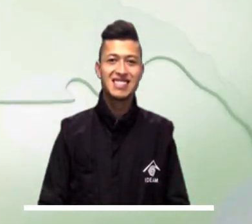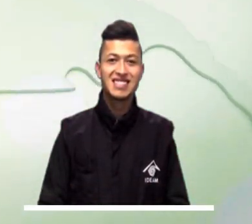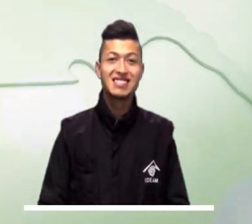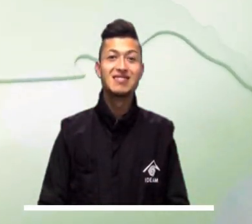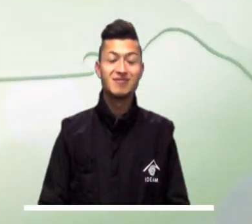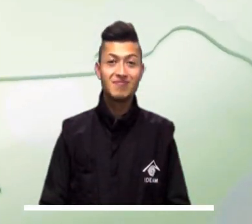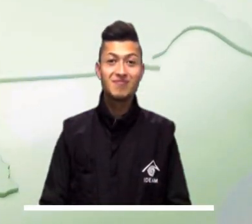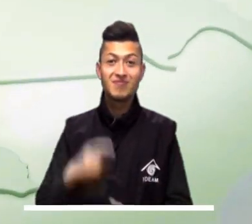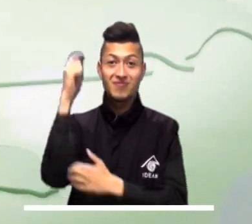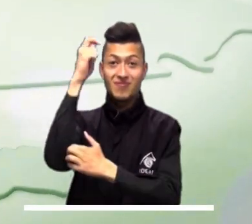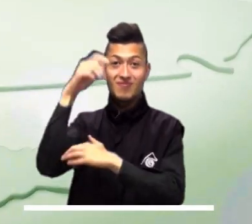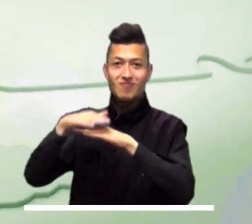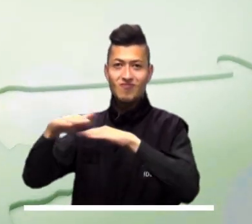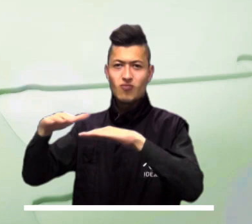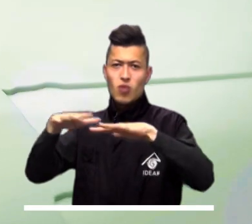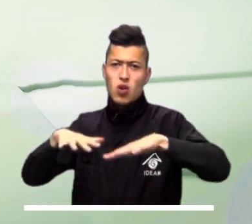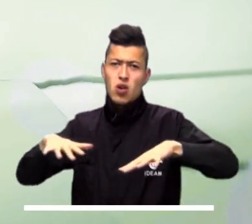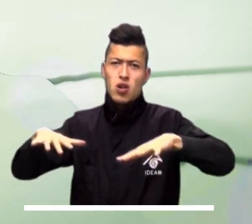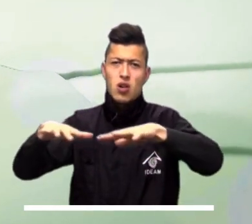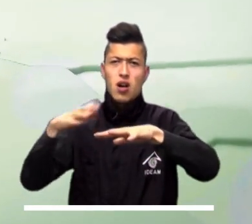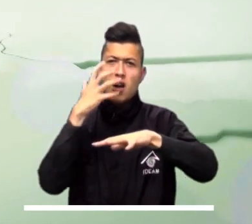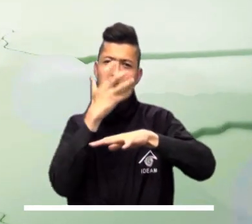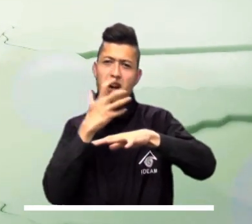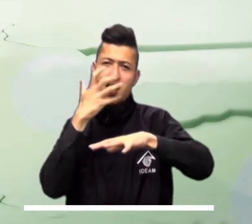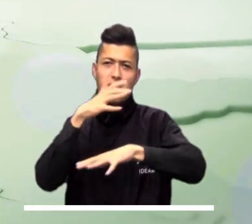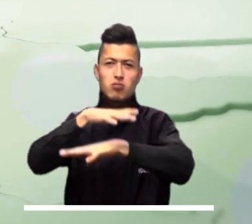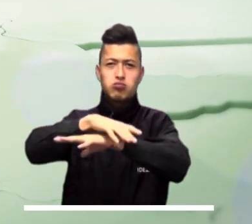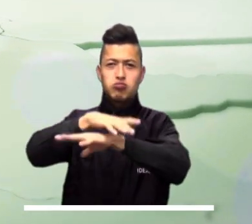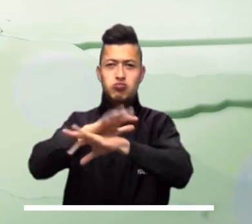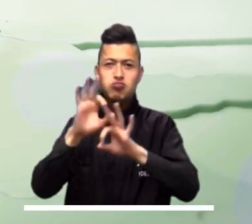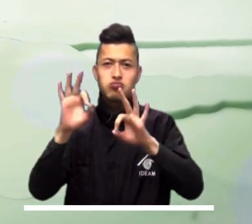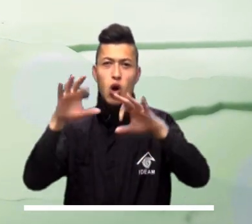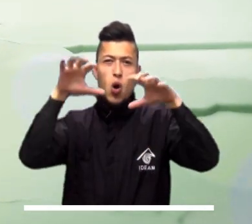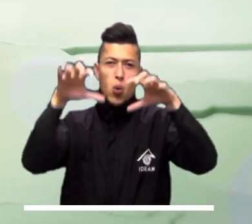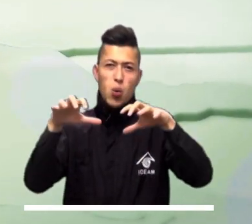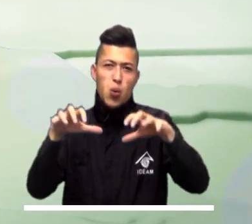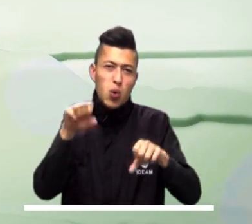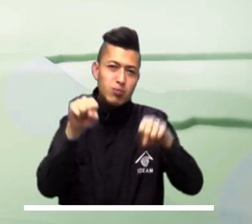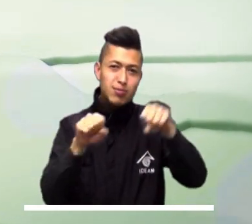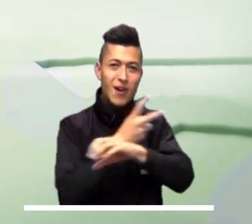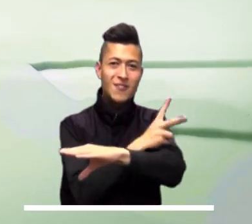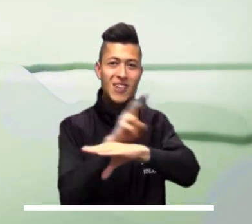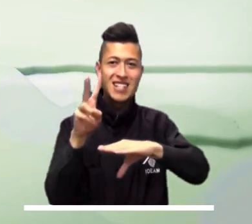Una agradable y cálida tarde se prevé en los llanos orientales, quizás llueva sobre bichada.